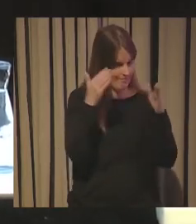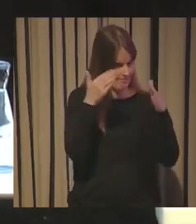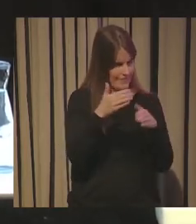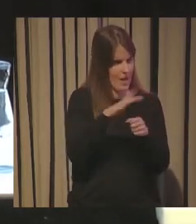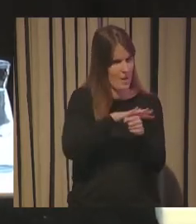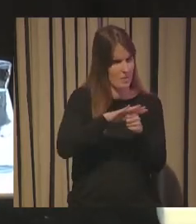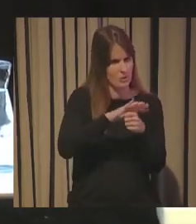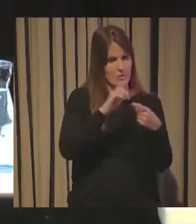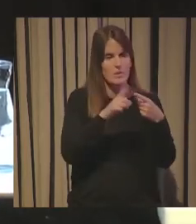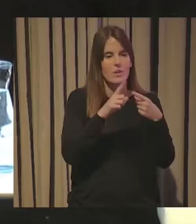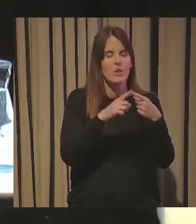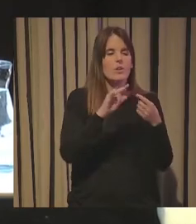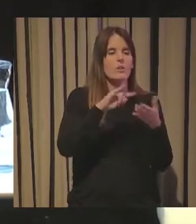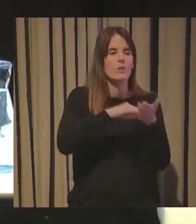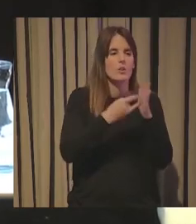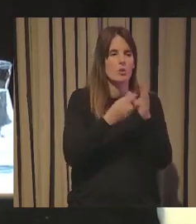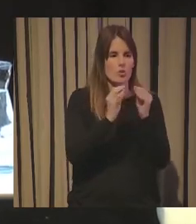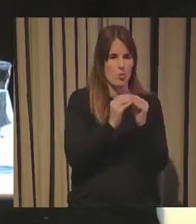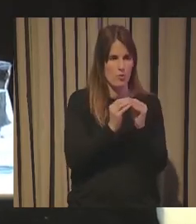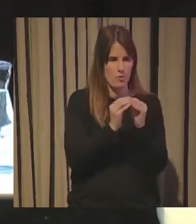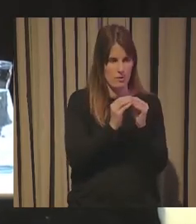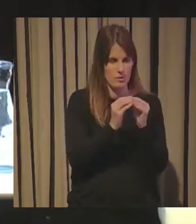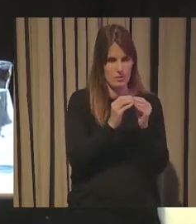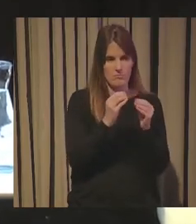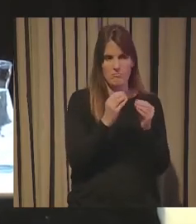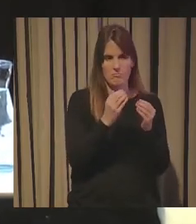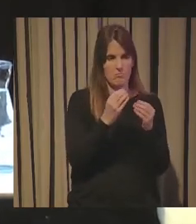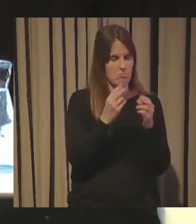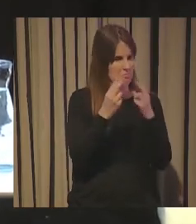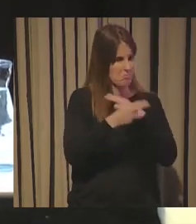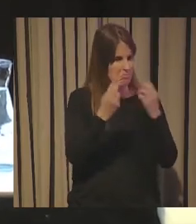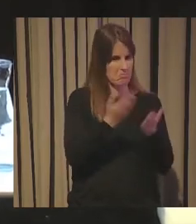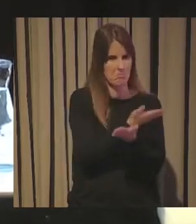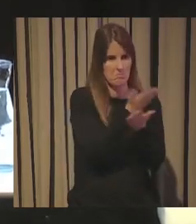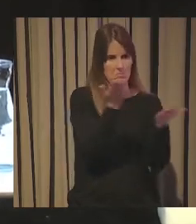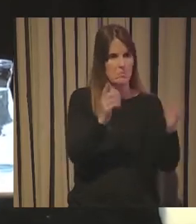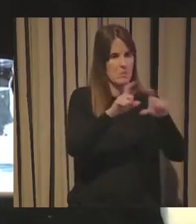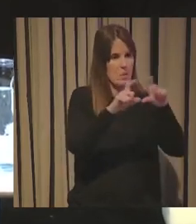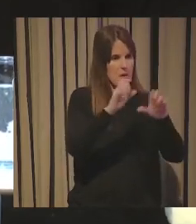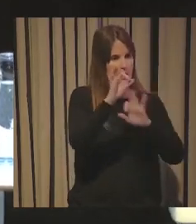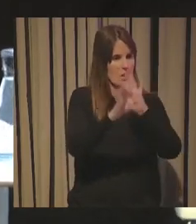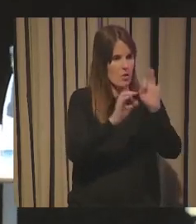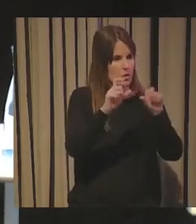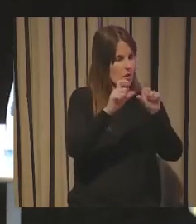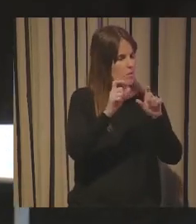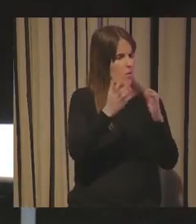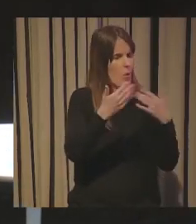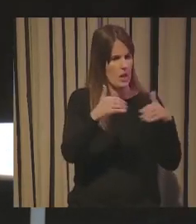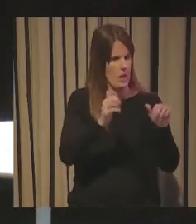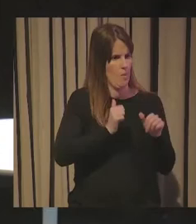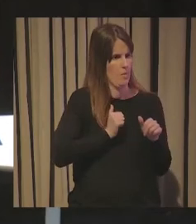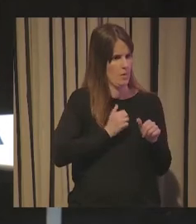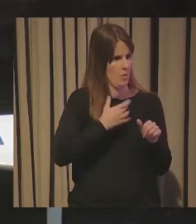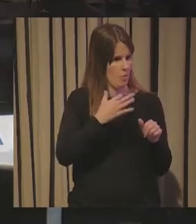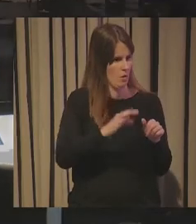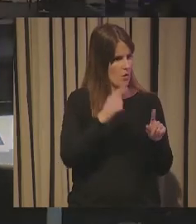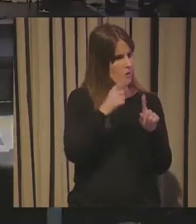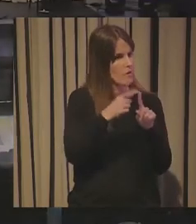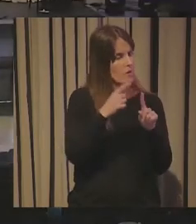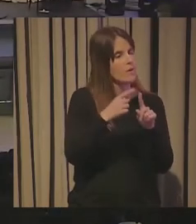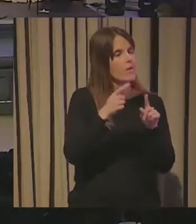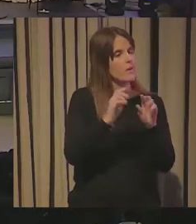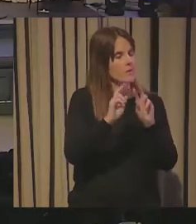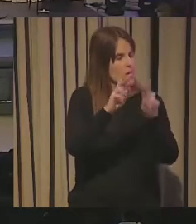lugar, ¿cuáles son las soluciones que existen a disposición de cualquier organización, como decíamos antes, para poder hacer innovación?